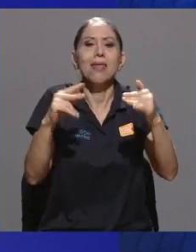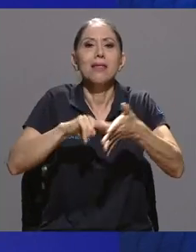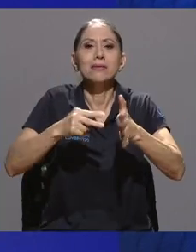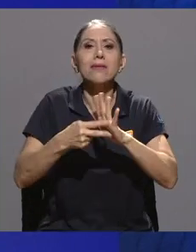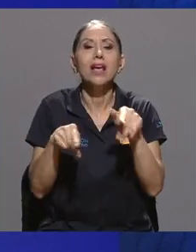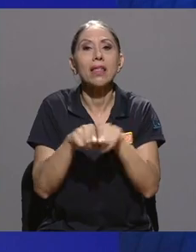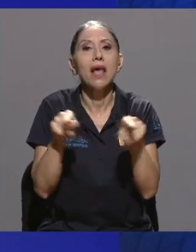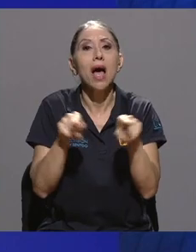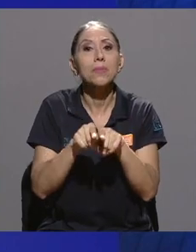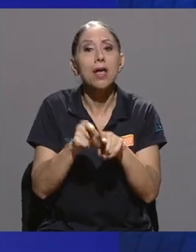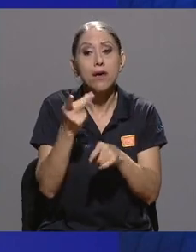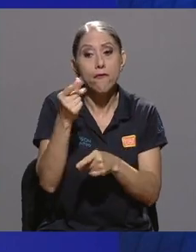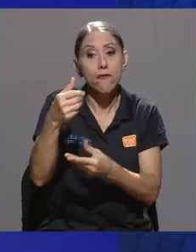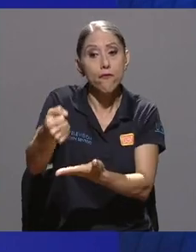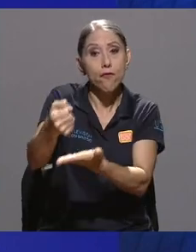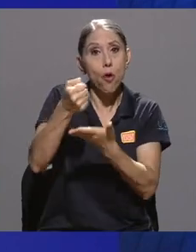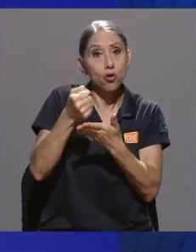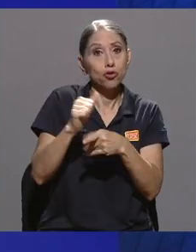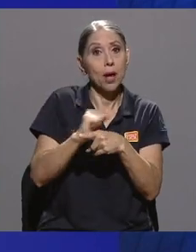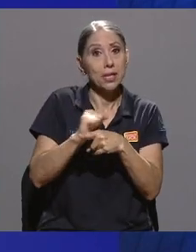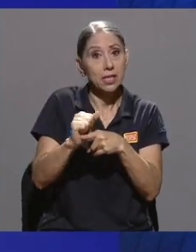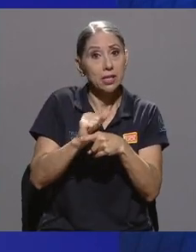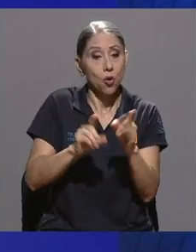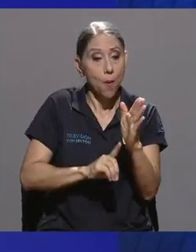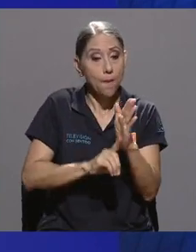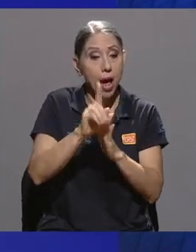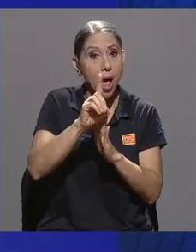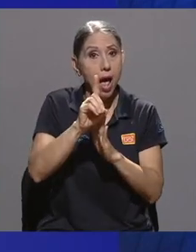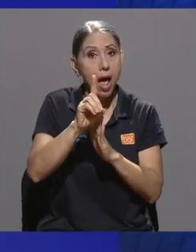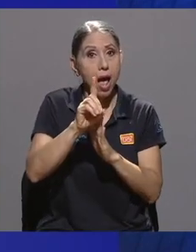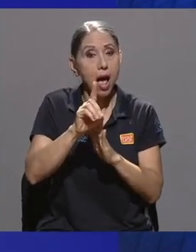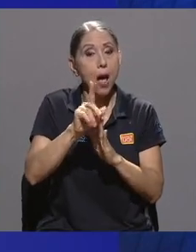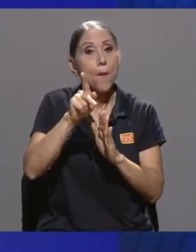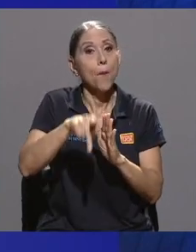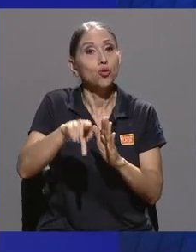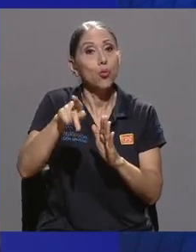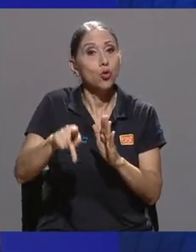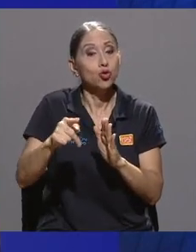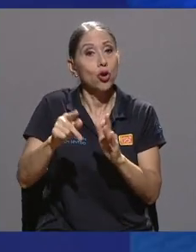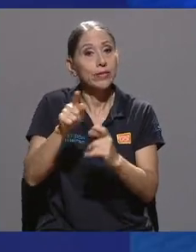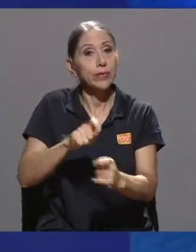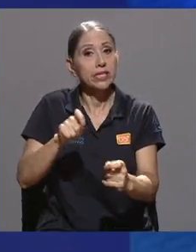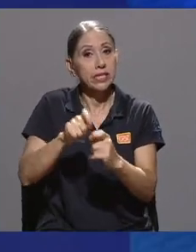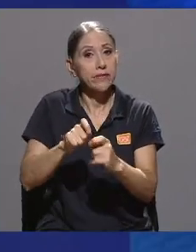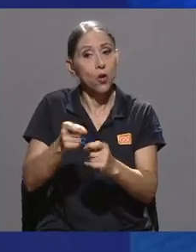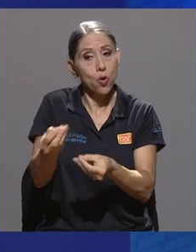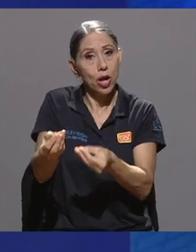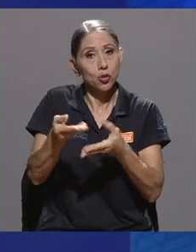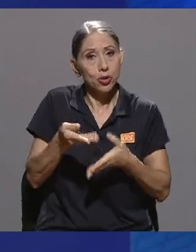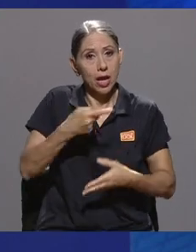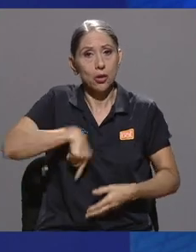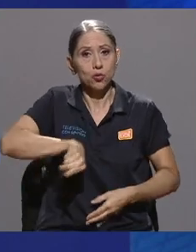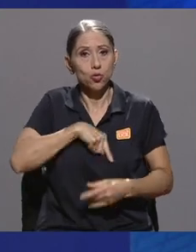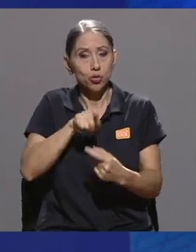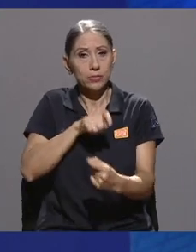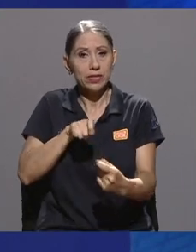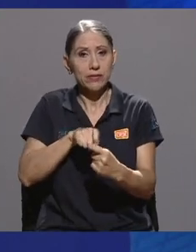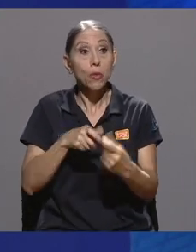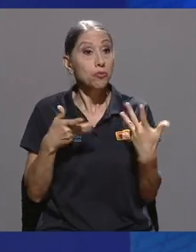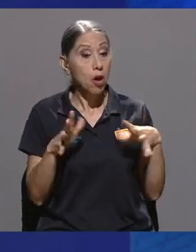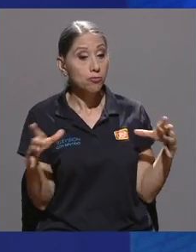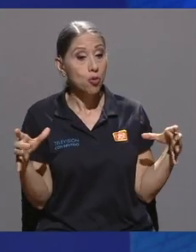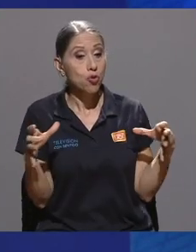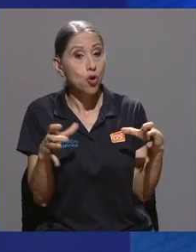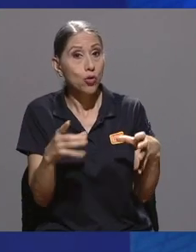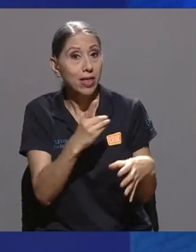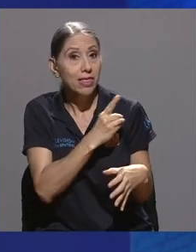fondos, digamos, de capacitación, de desarrollo y de postproducción específicos para nosotros. Bueno, el hecho de haya una unión de directoras de